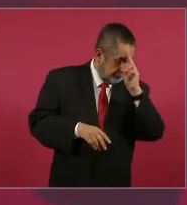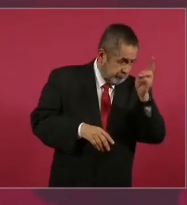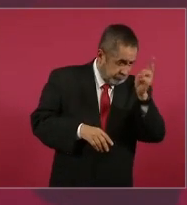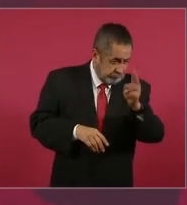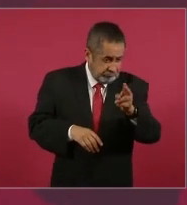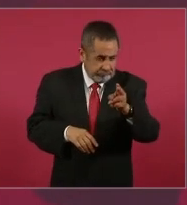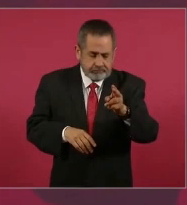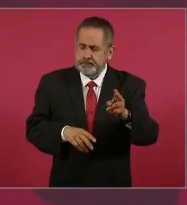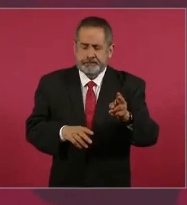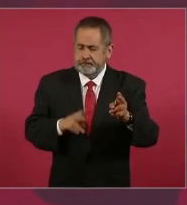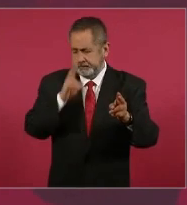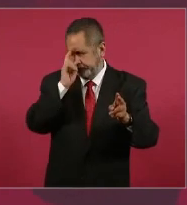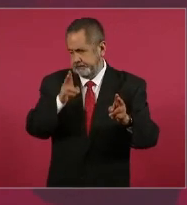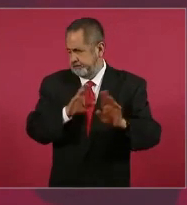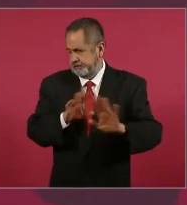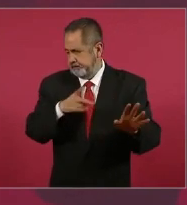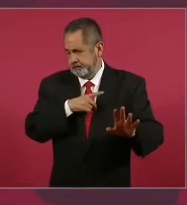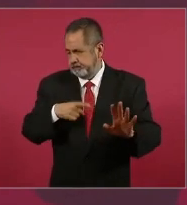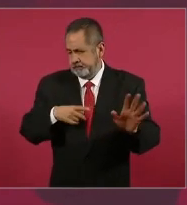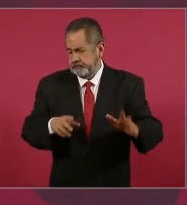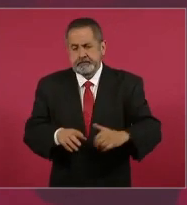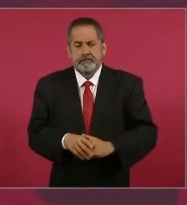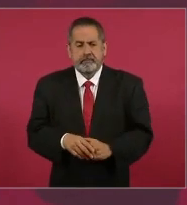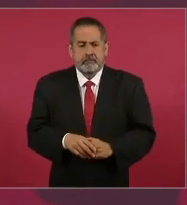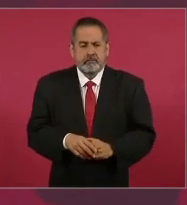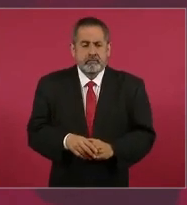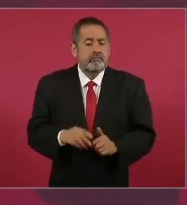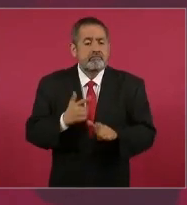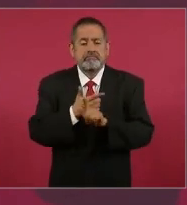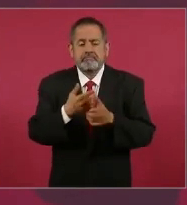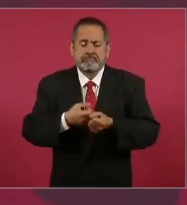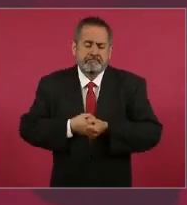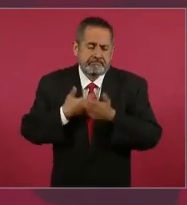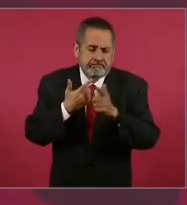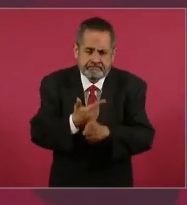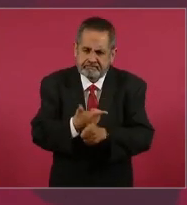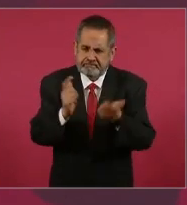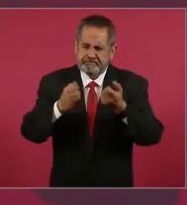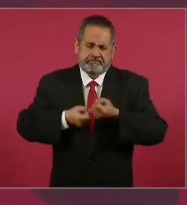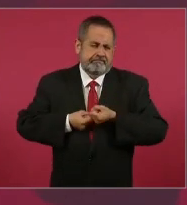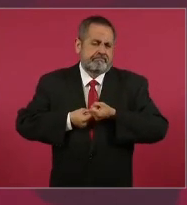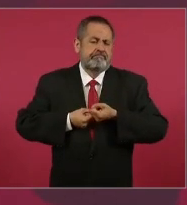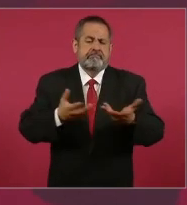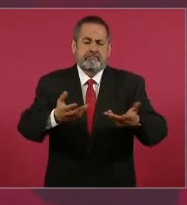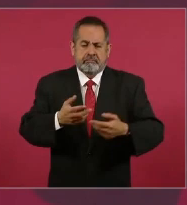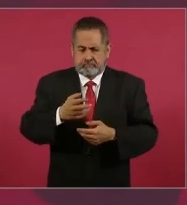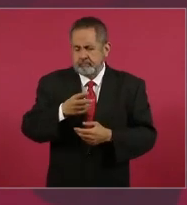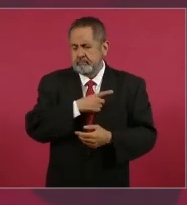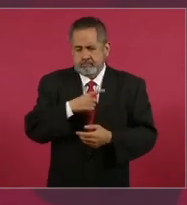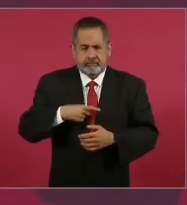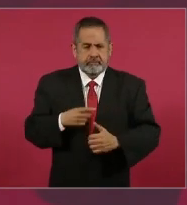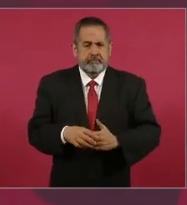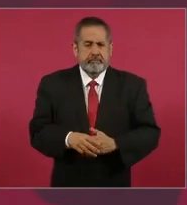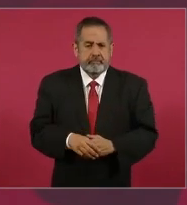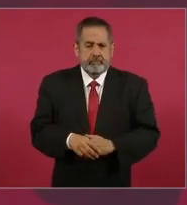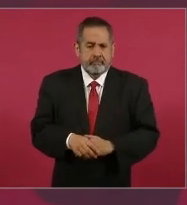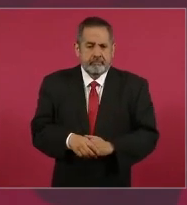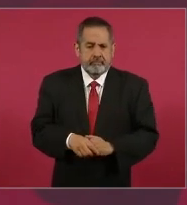y más cuando se trata de la libertad de expresión. cuando